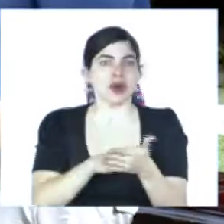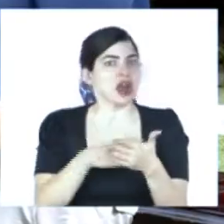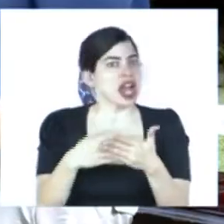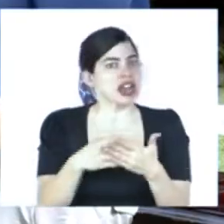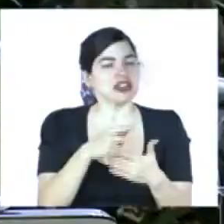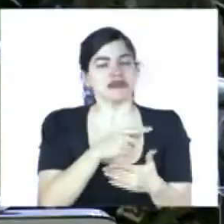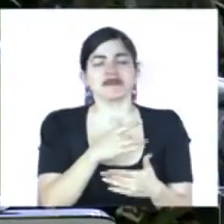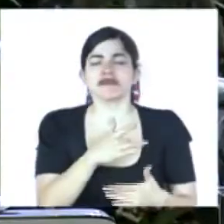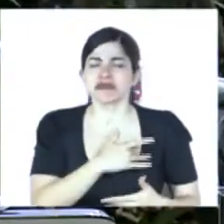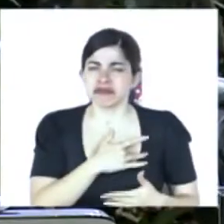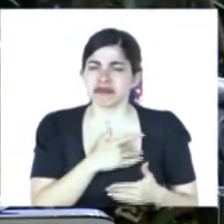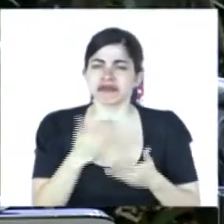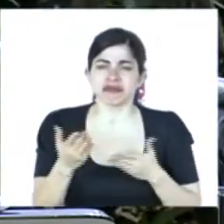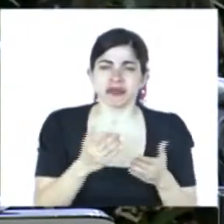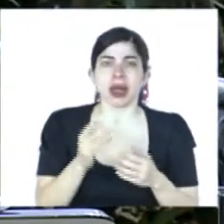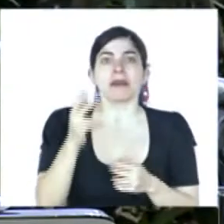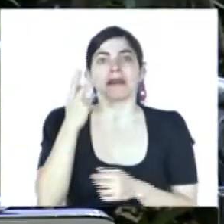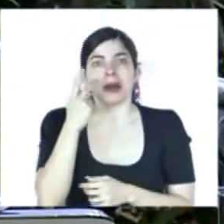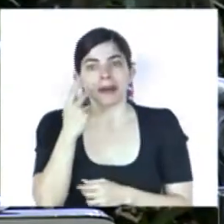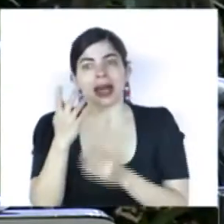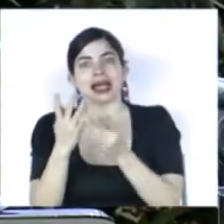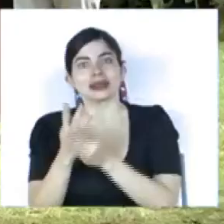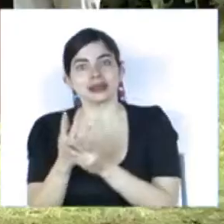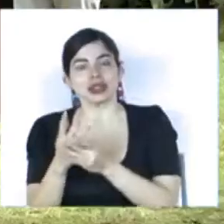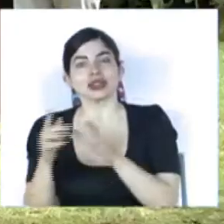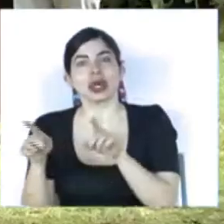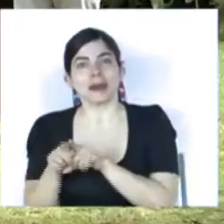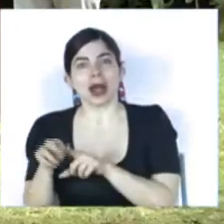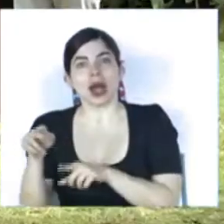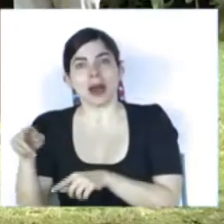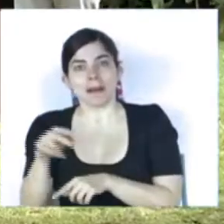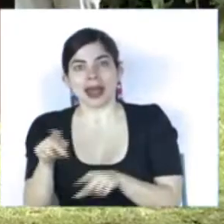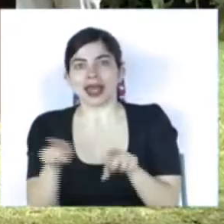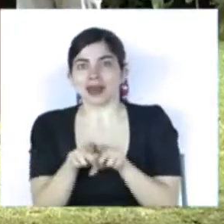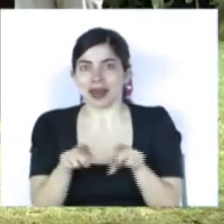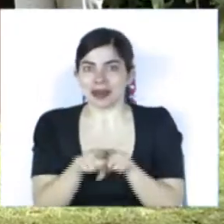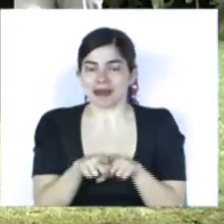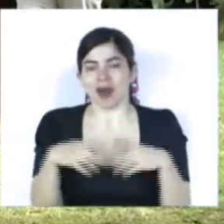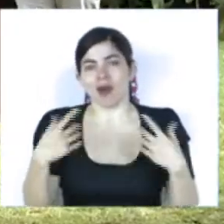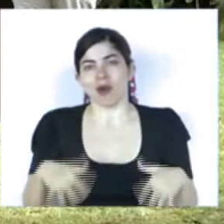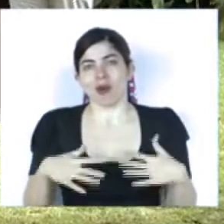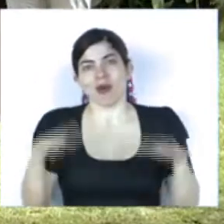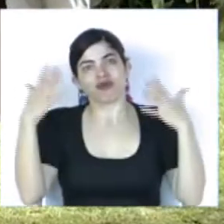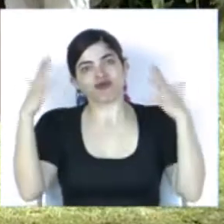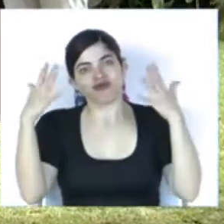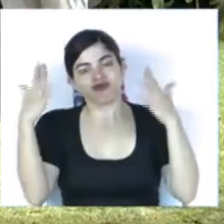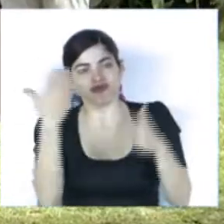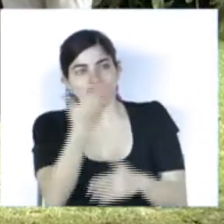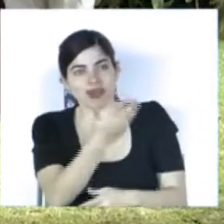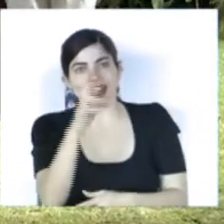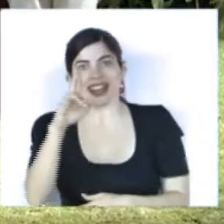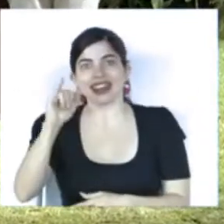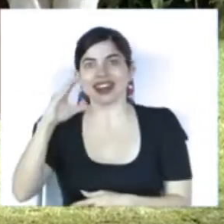su pasión también como esposo y papá, hermano y compañero. fuerte aplauso por favor para Don Ricardo.